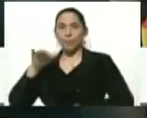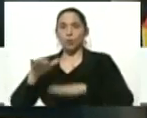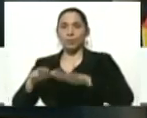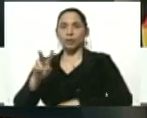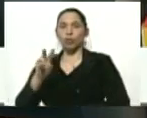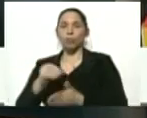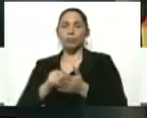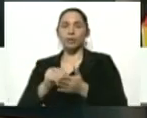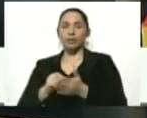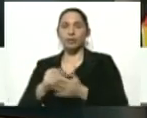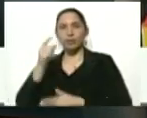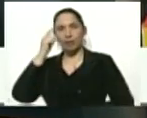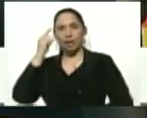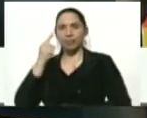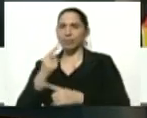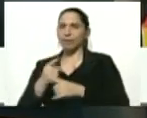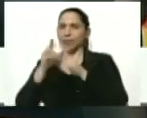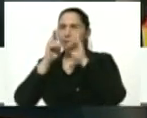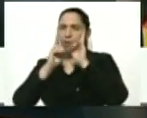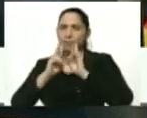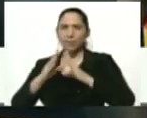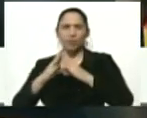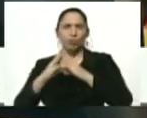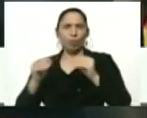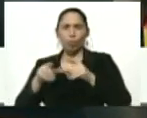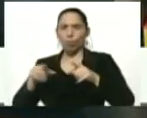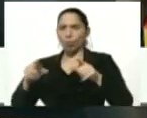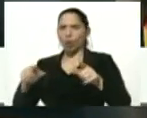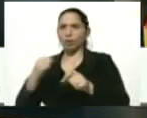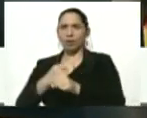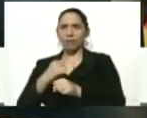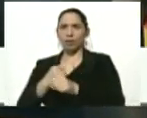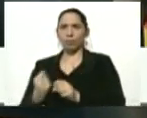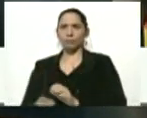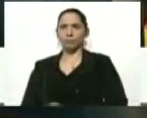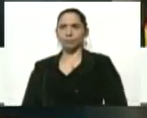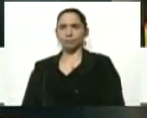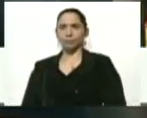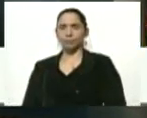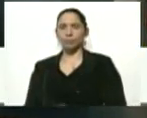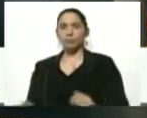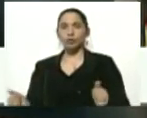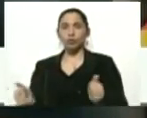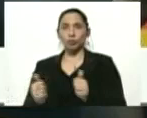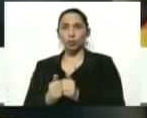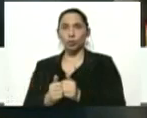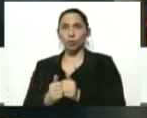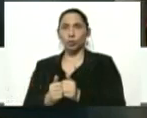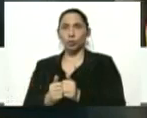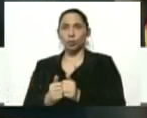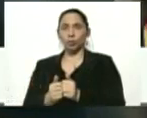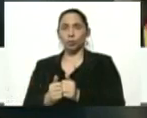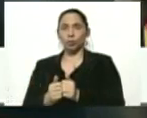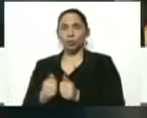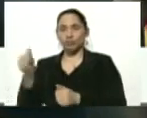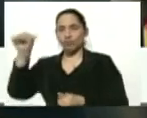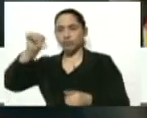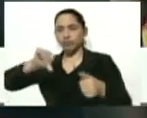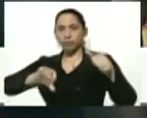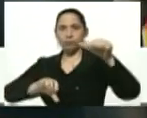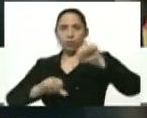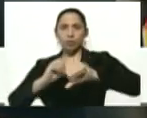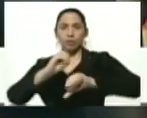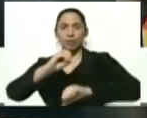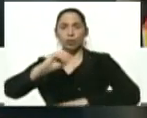dos veces al día deben desinfectarse todos los espacios de trabajo con soluciones de hipoclorito al 0,5